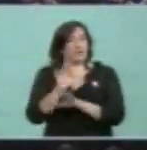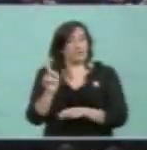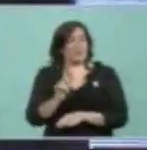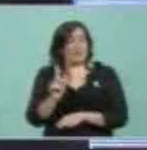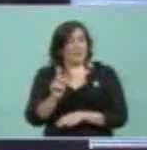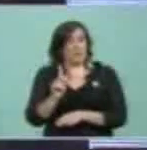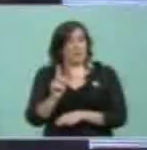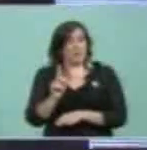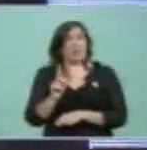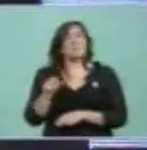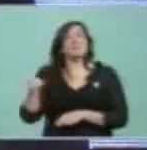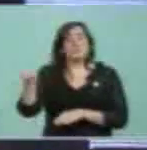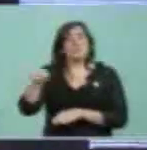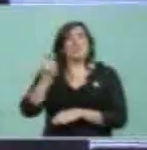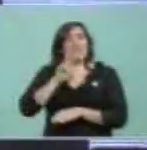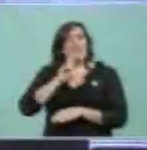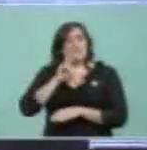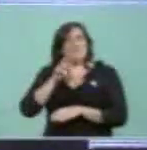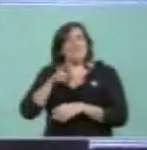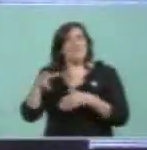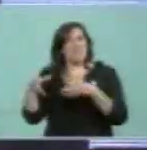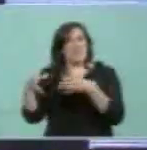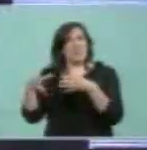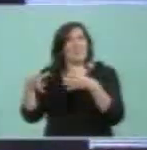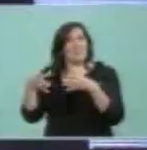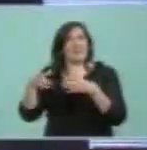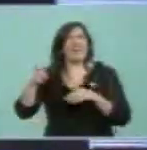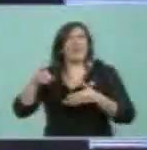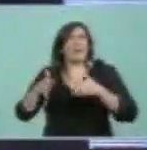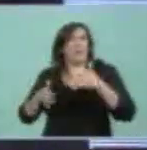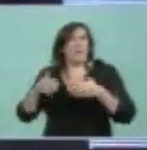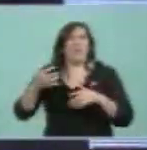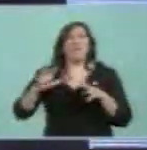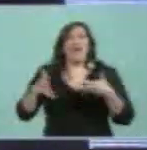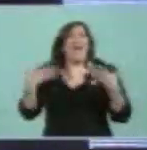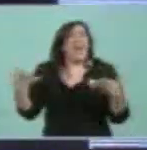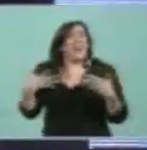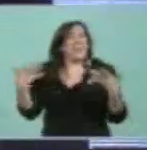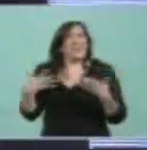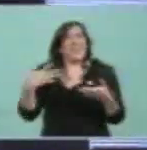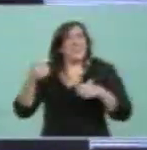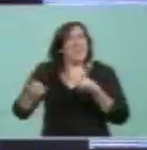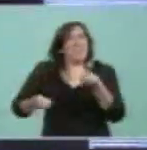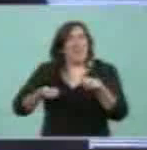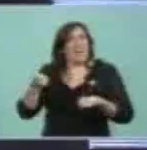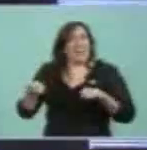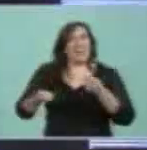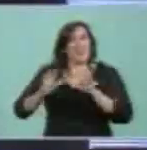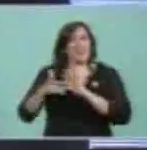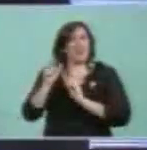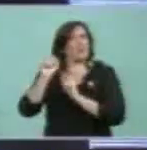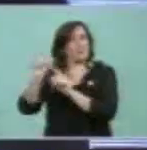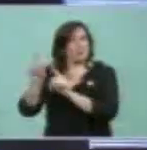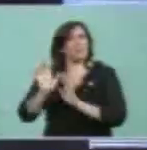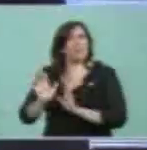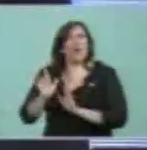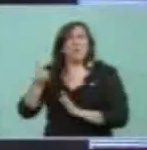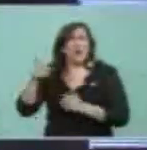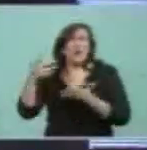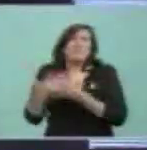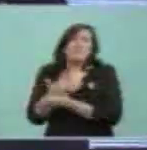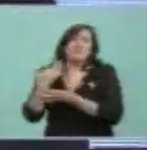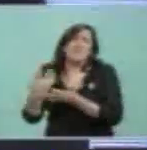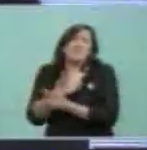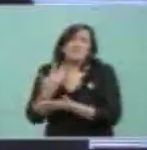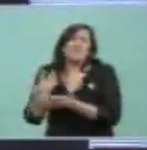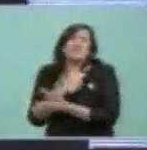Y estaban bailando con alegría después de todo lo que vivieron, de todo lo que